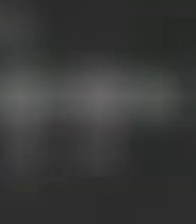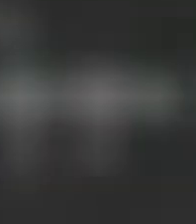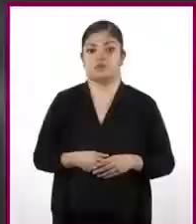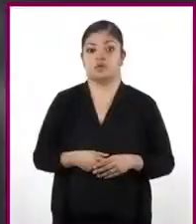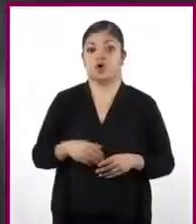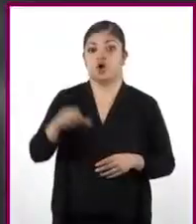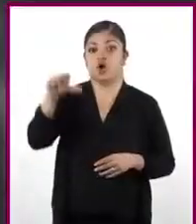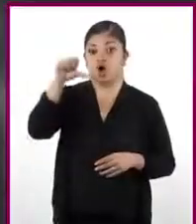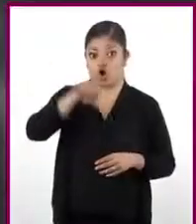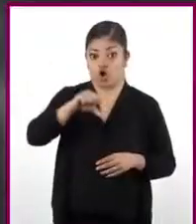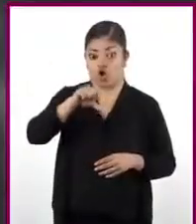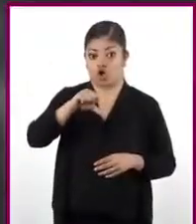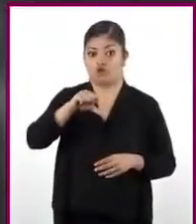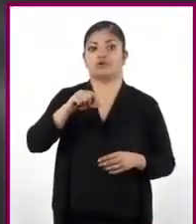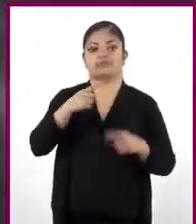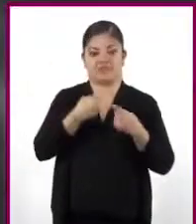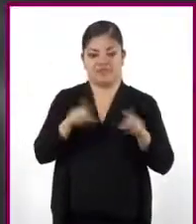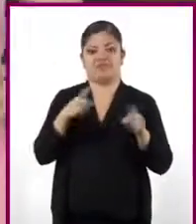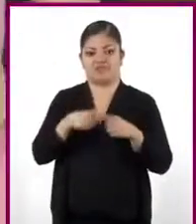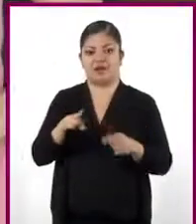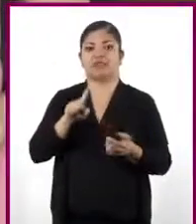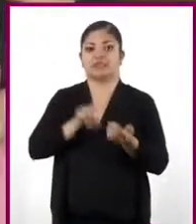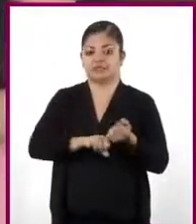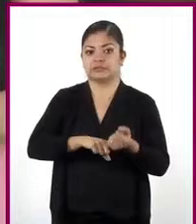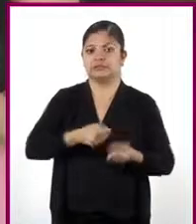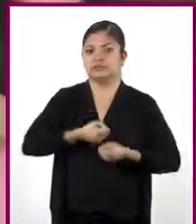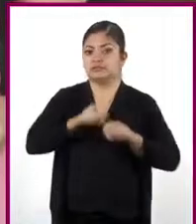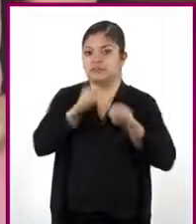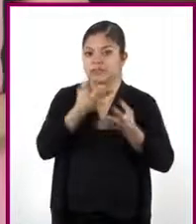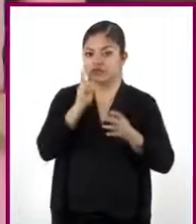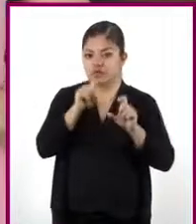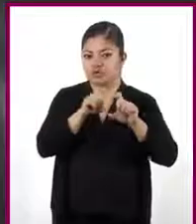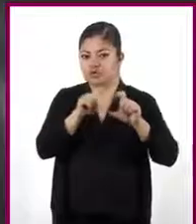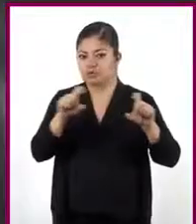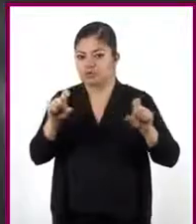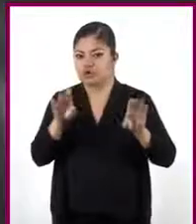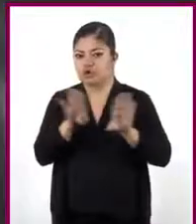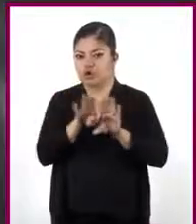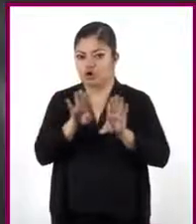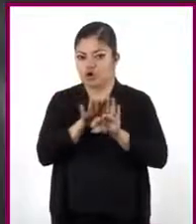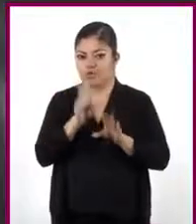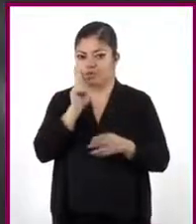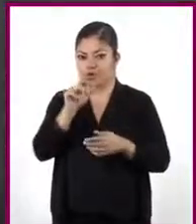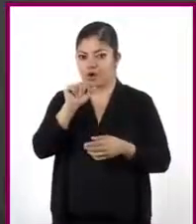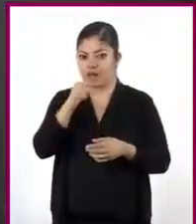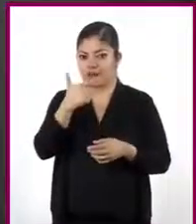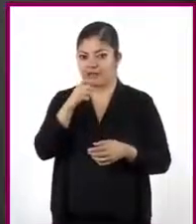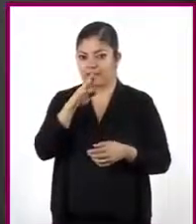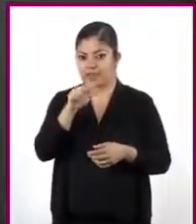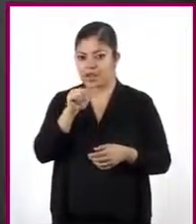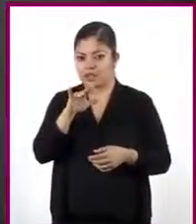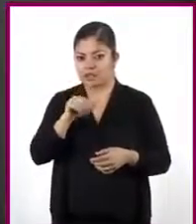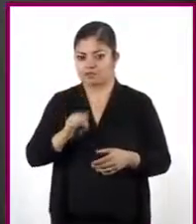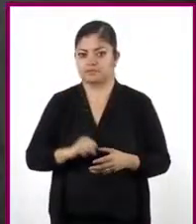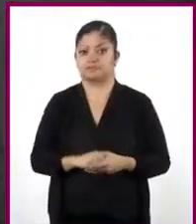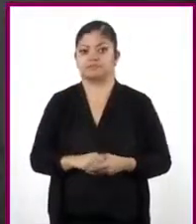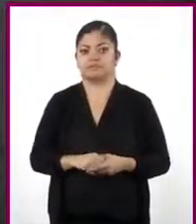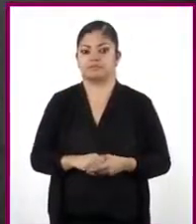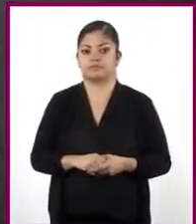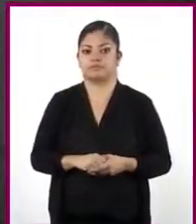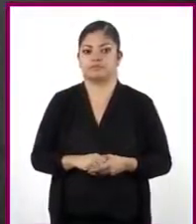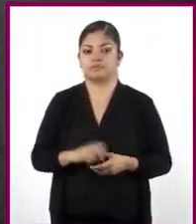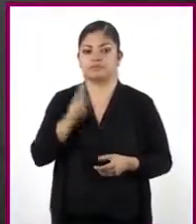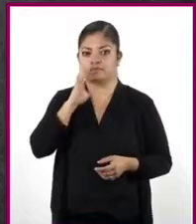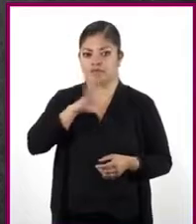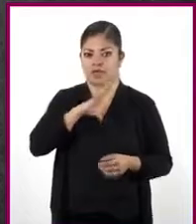Hoy identificaremos algunas expresiones algebraicamente equivalentes. ¡Acompáñenme! Encontremos algunas